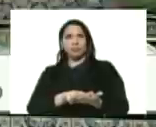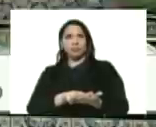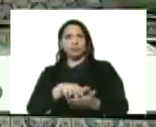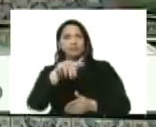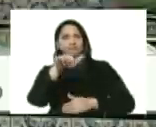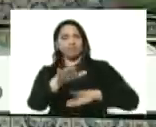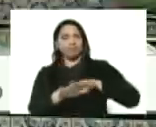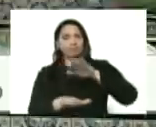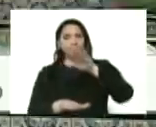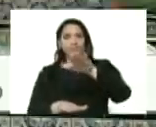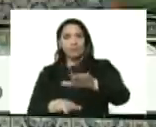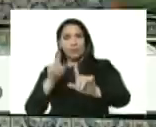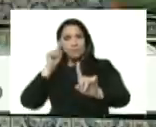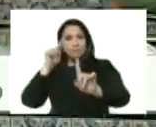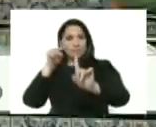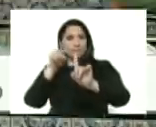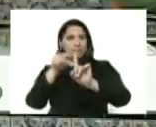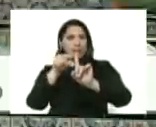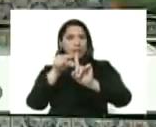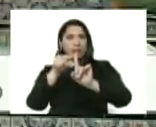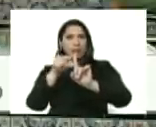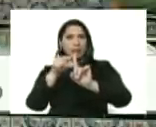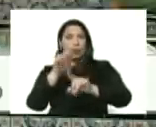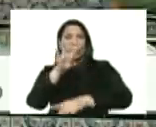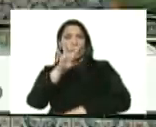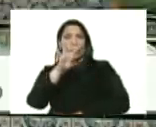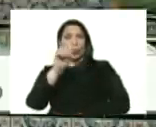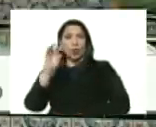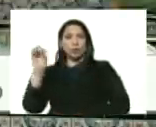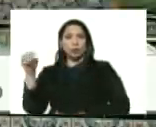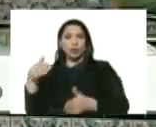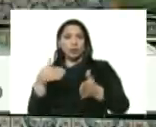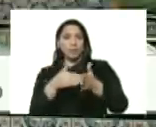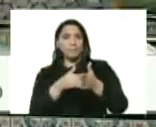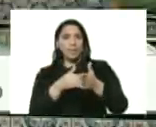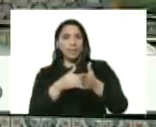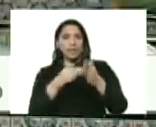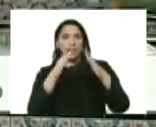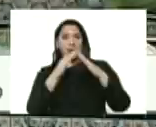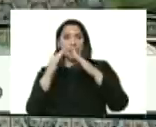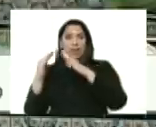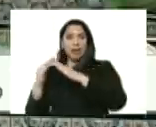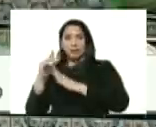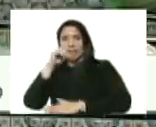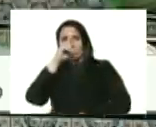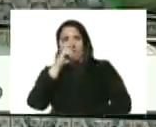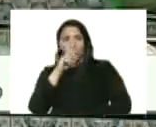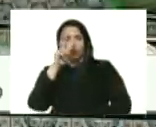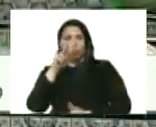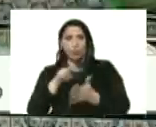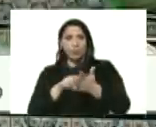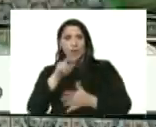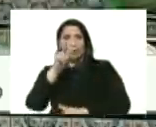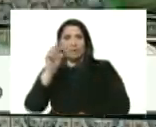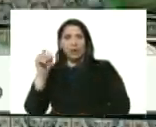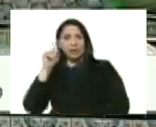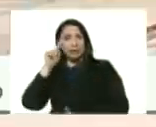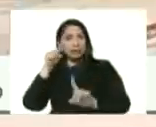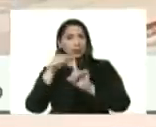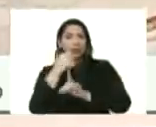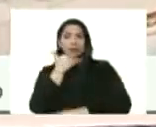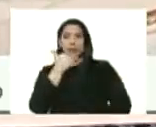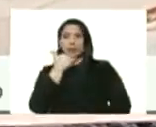avanzar en la meta de las 400.000 viviendas del año 2020 rumbo a los